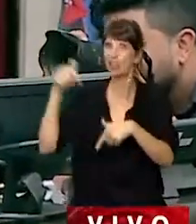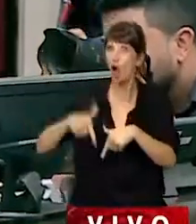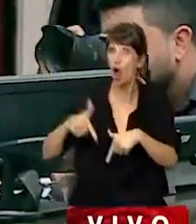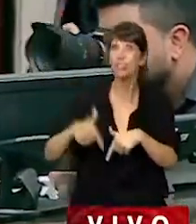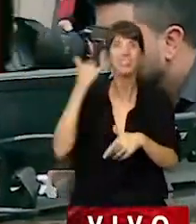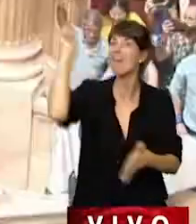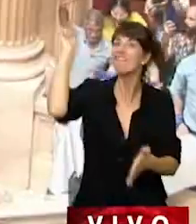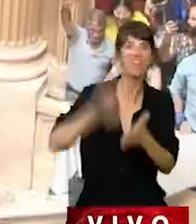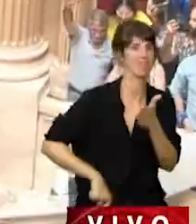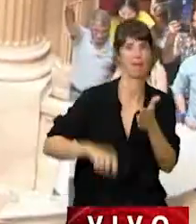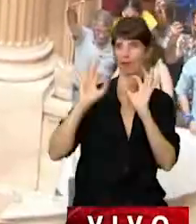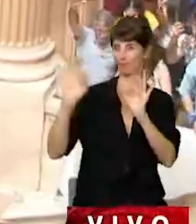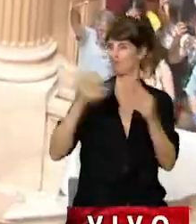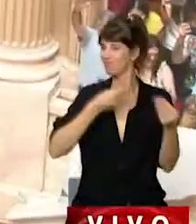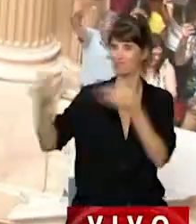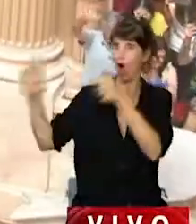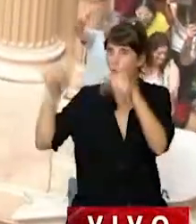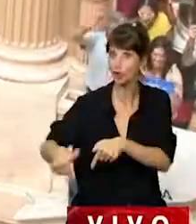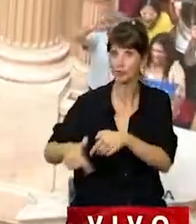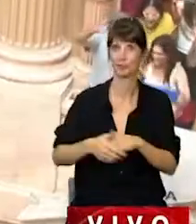Ya lo firmamos. Gracias.